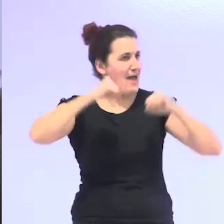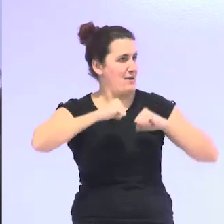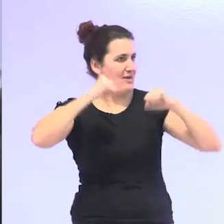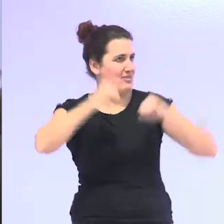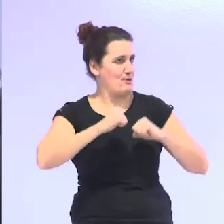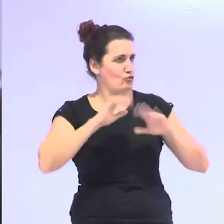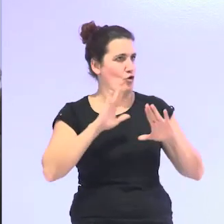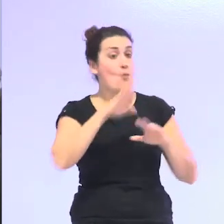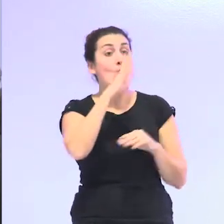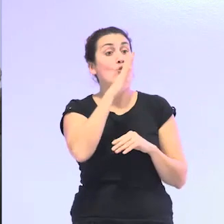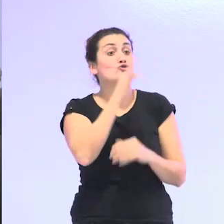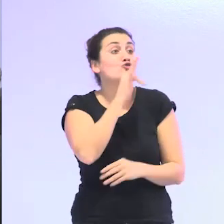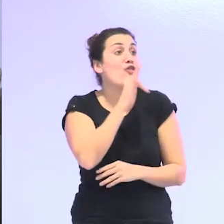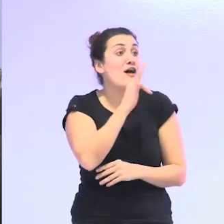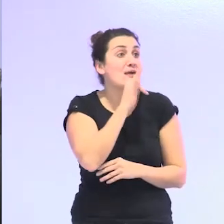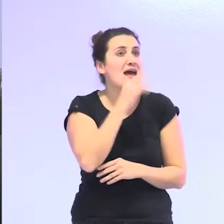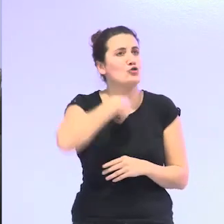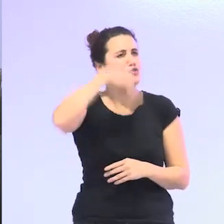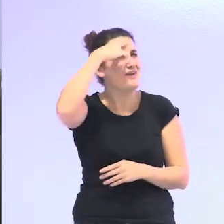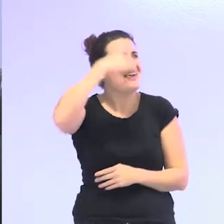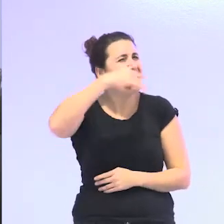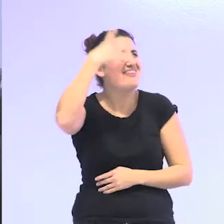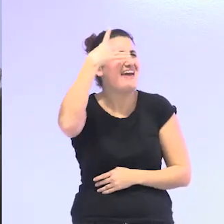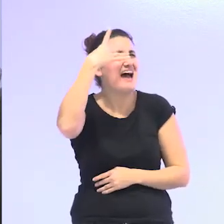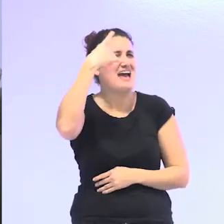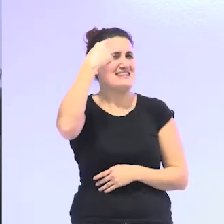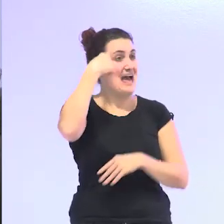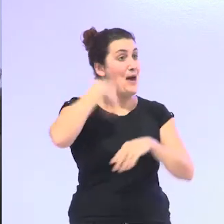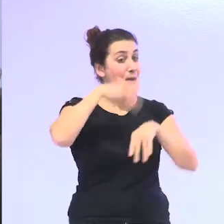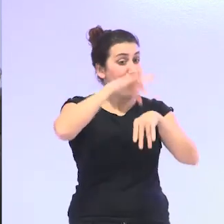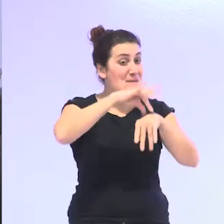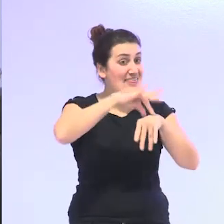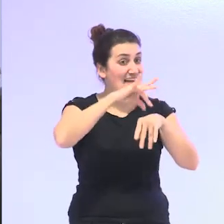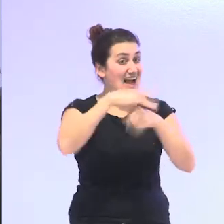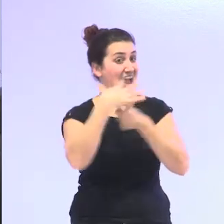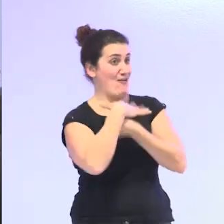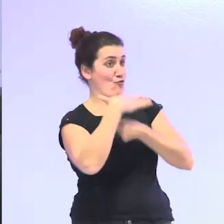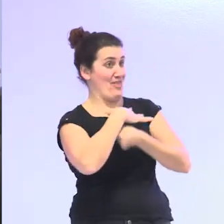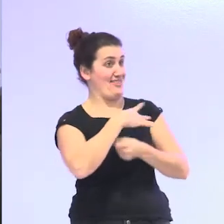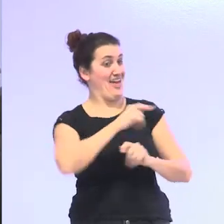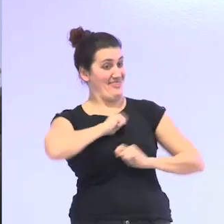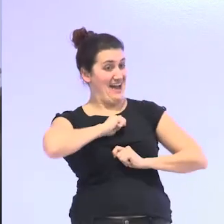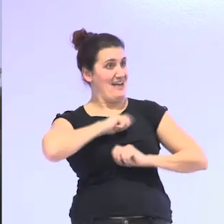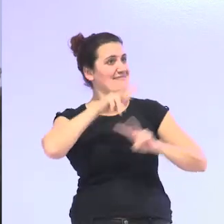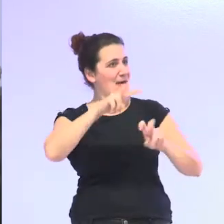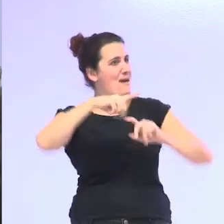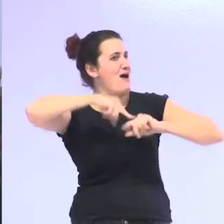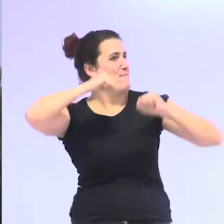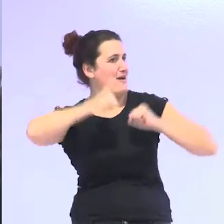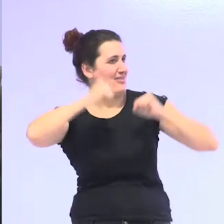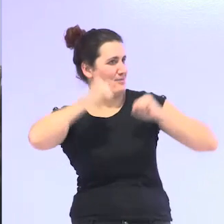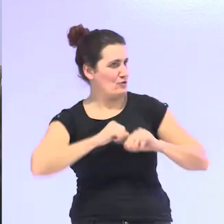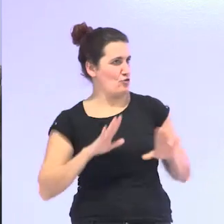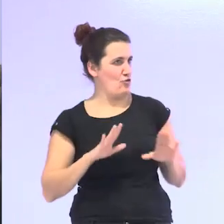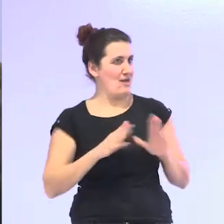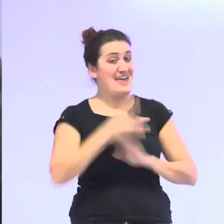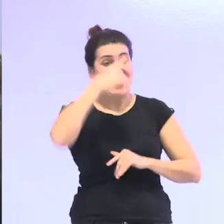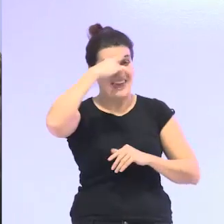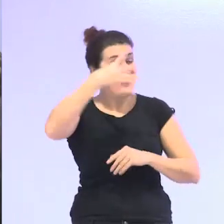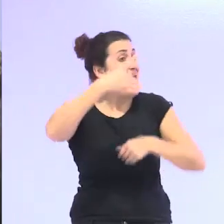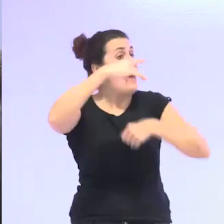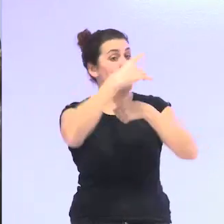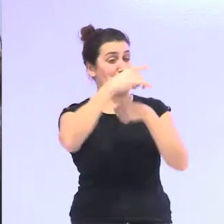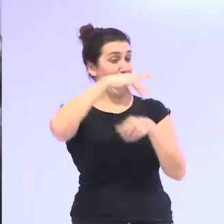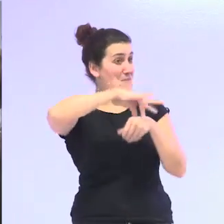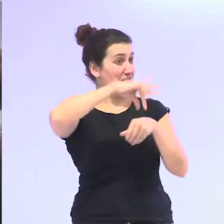todavía tenemos una idea muy medicalizada del envejecimiento y una idea muy medicalizada que está muy